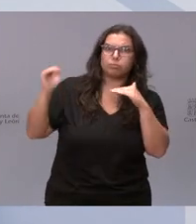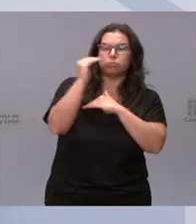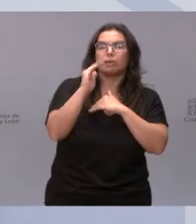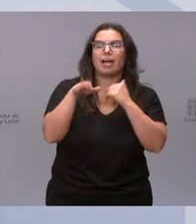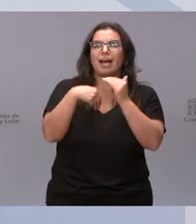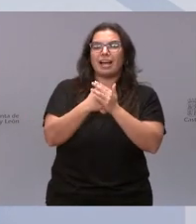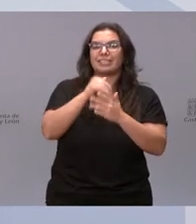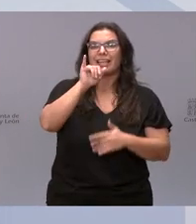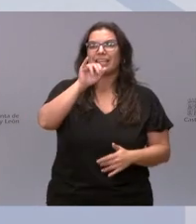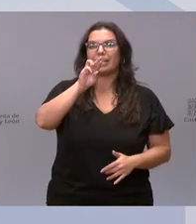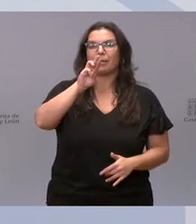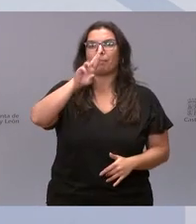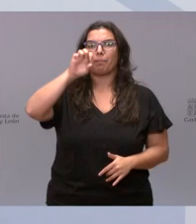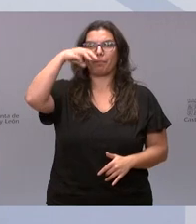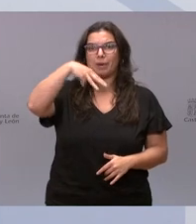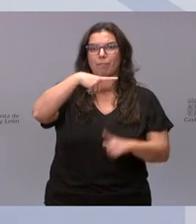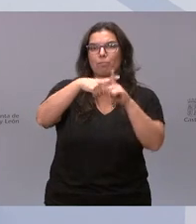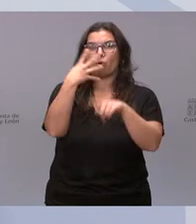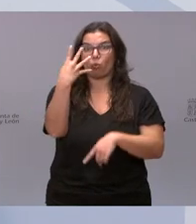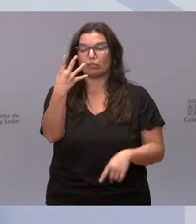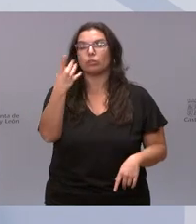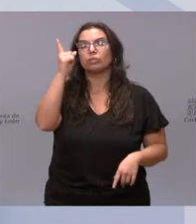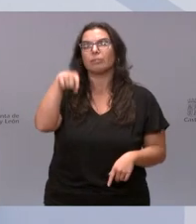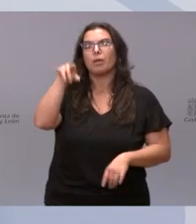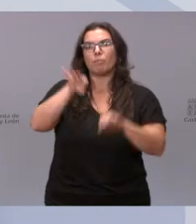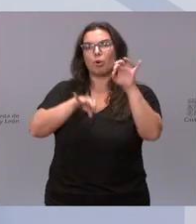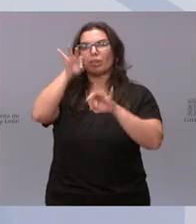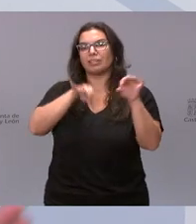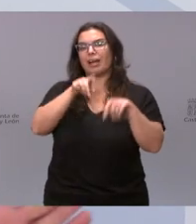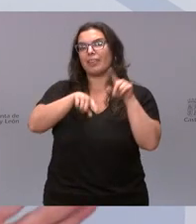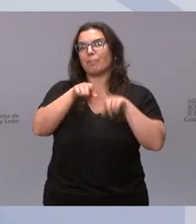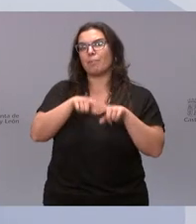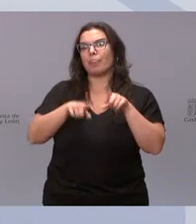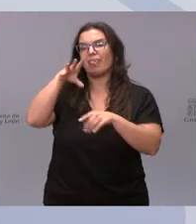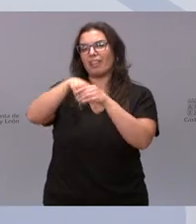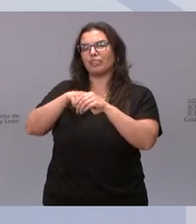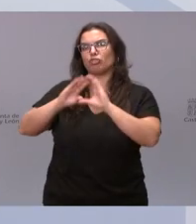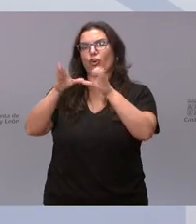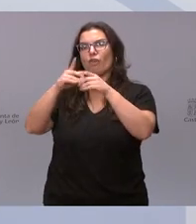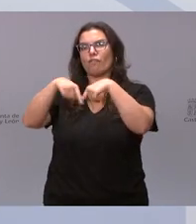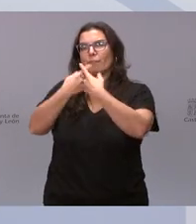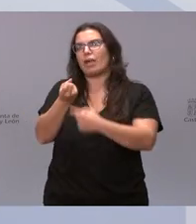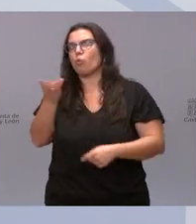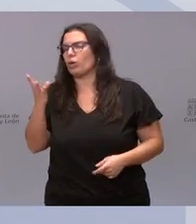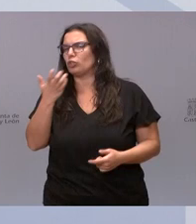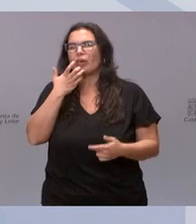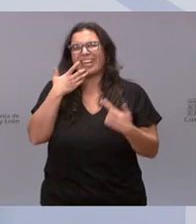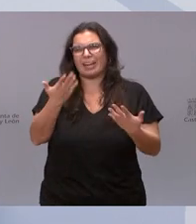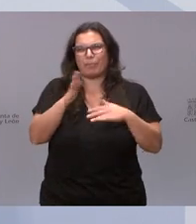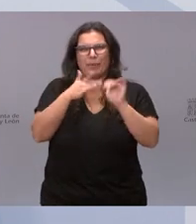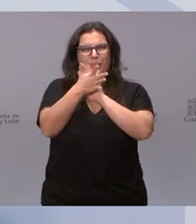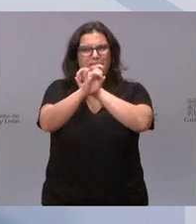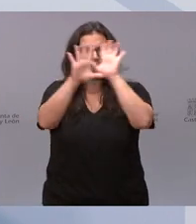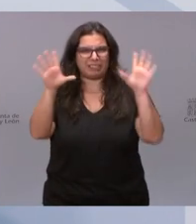más un porcentaje en función de los miembros de cada familia. Voy a poner un simple ejemplo que tal vez sea